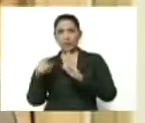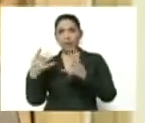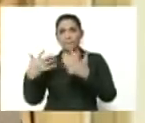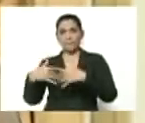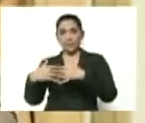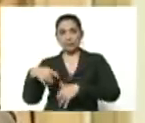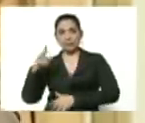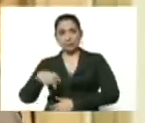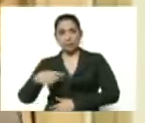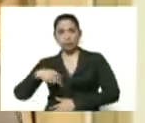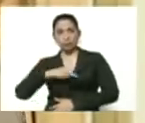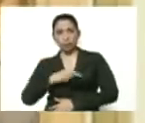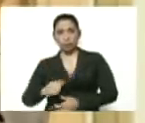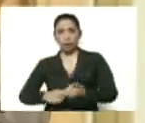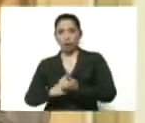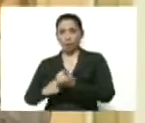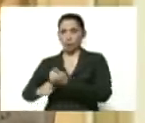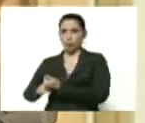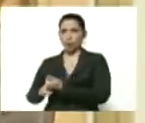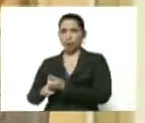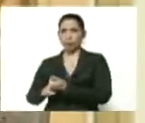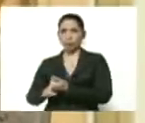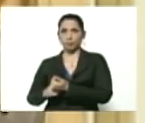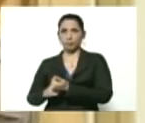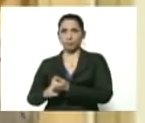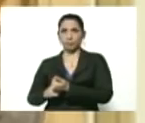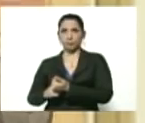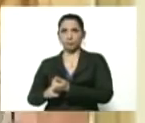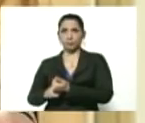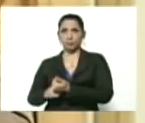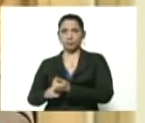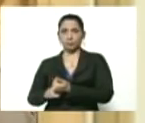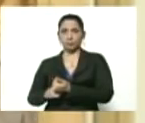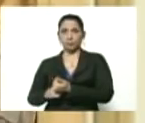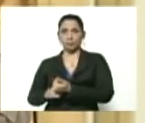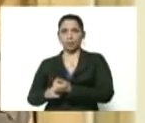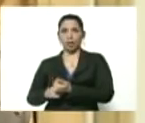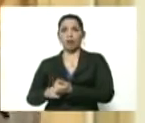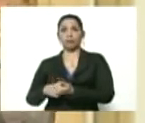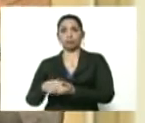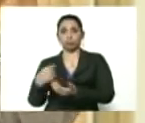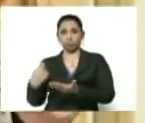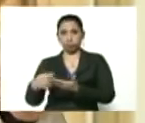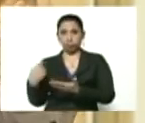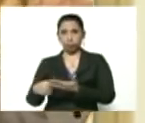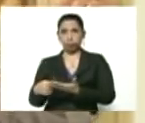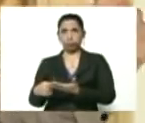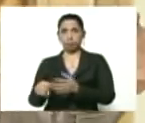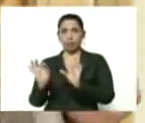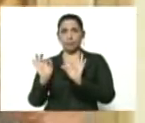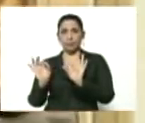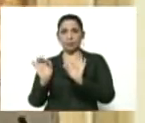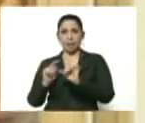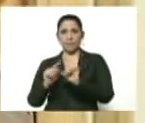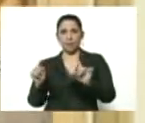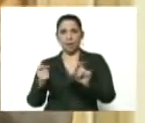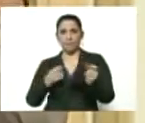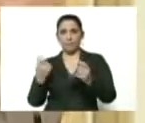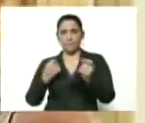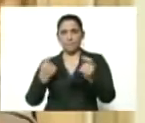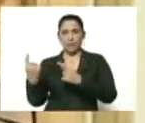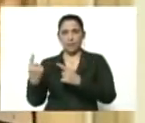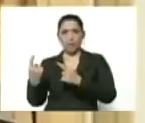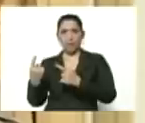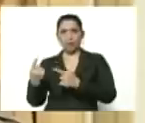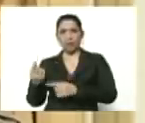hemos también contribuido con el aporte de eximir de aranceles especiales para la importación de materia